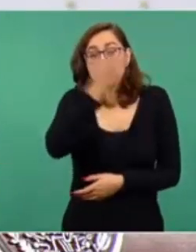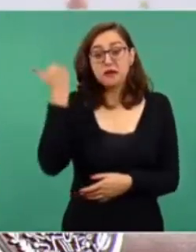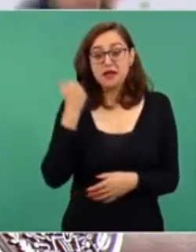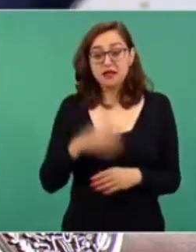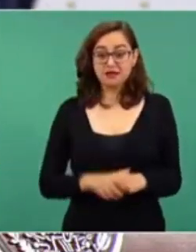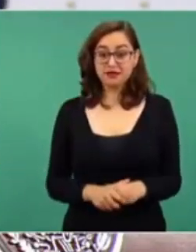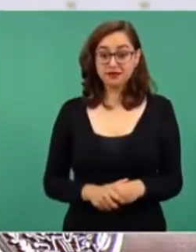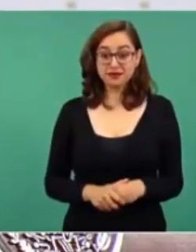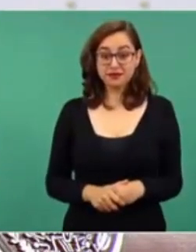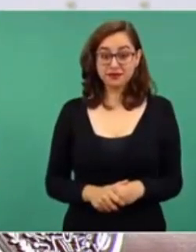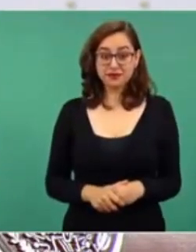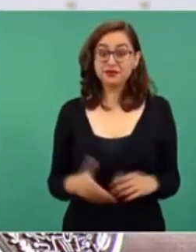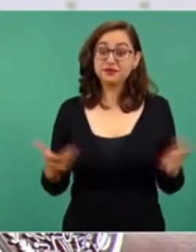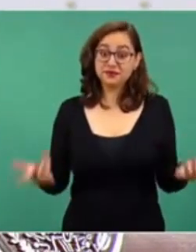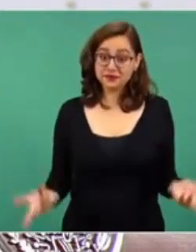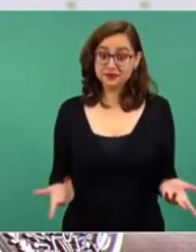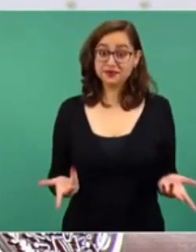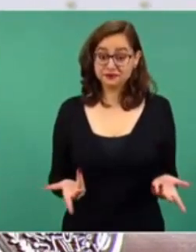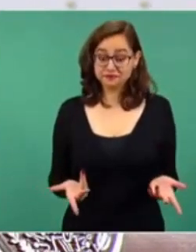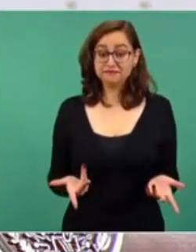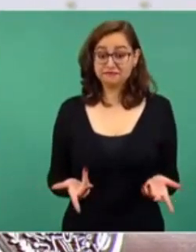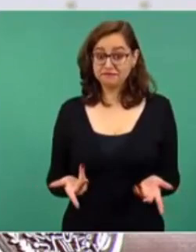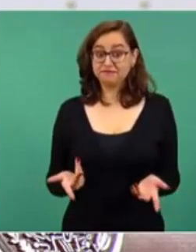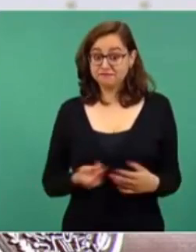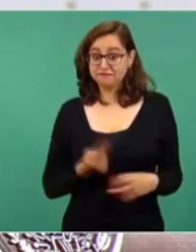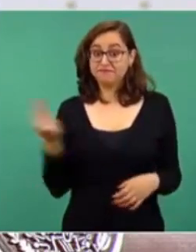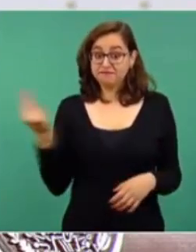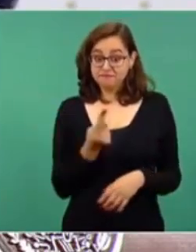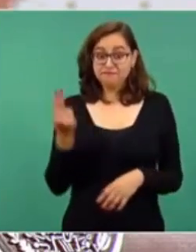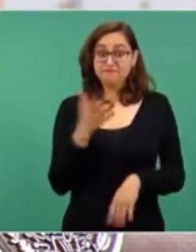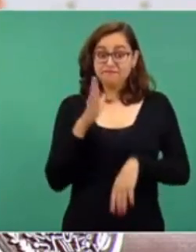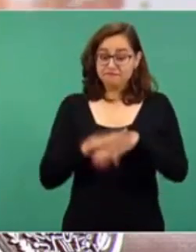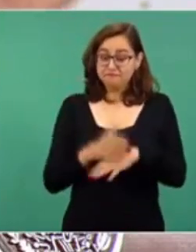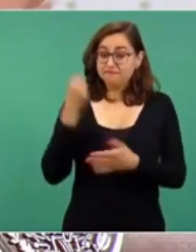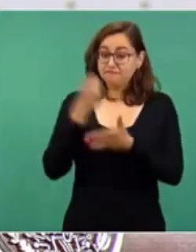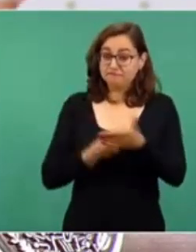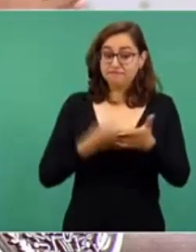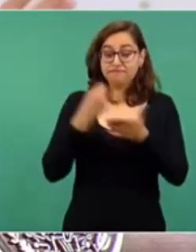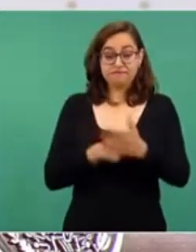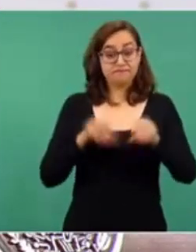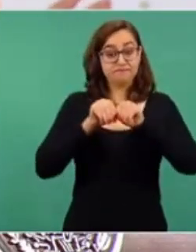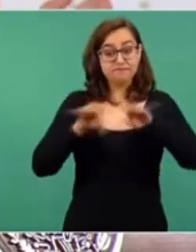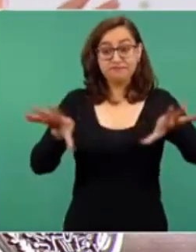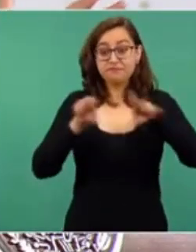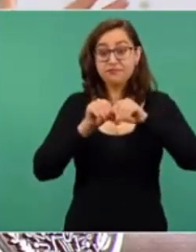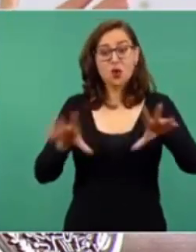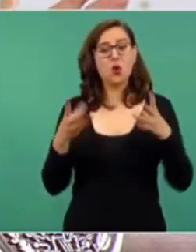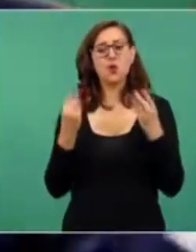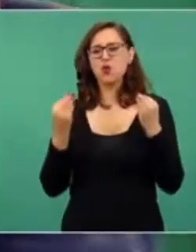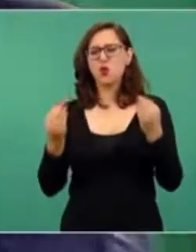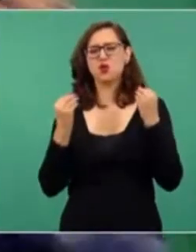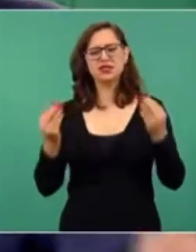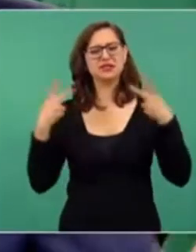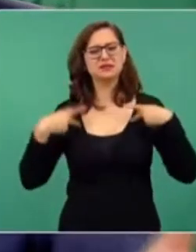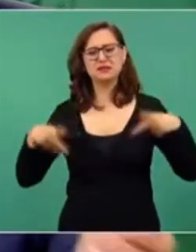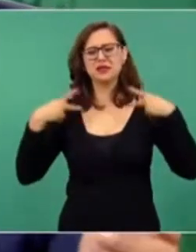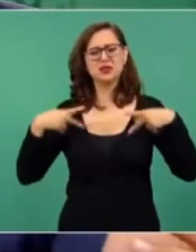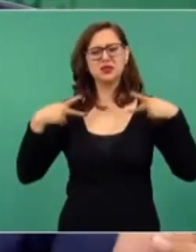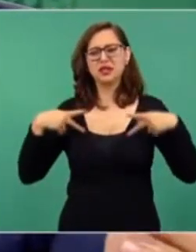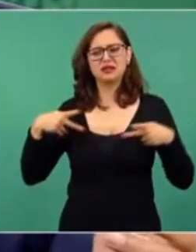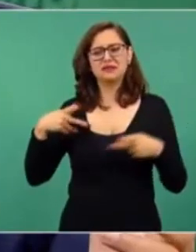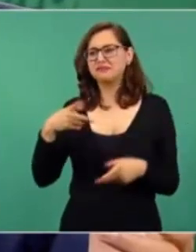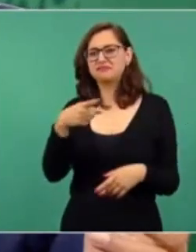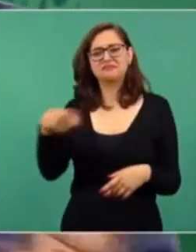Todavía tenemos que hacer mucha labor, porque hay gente que ni siquiera sabe cómo se llama